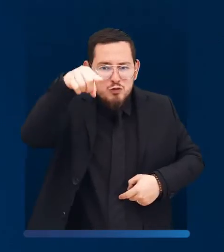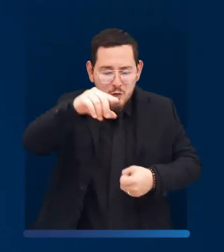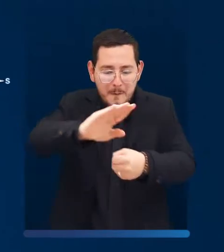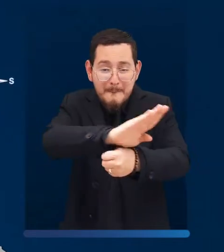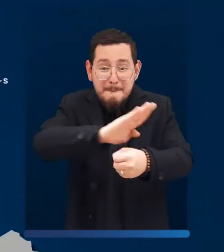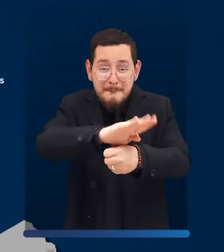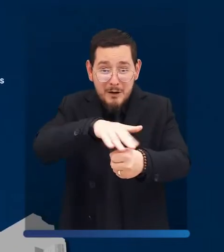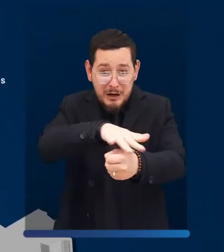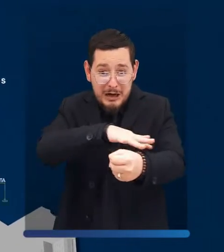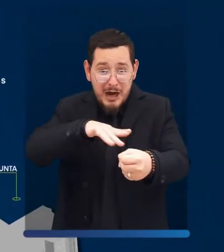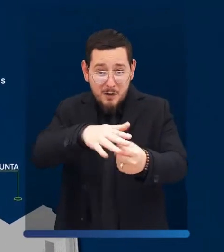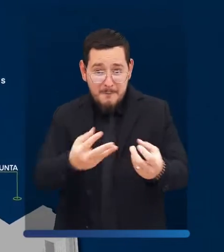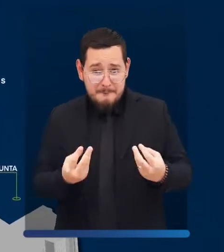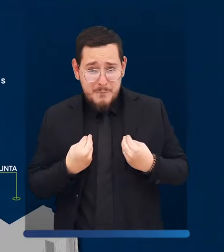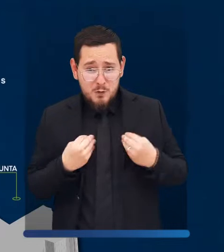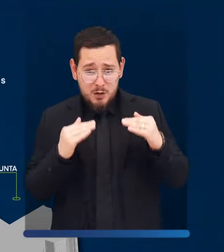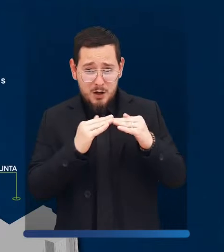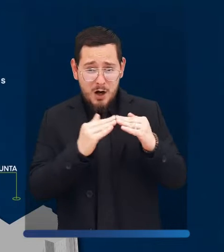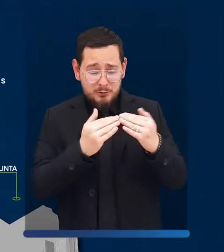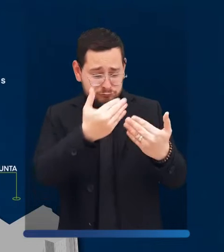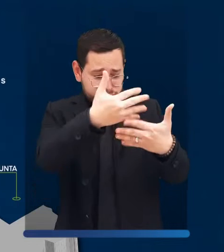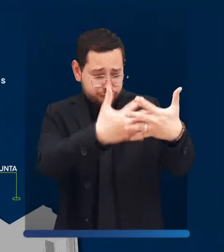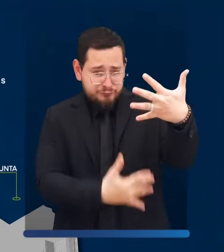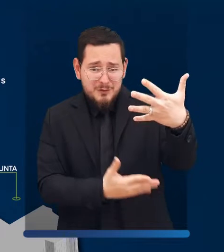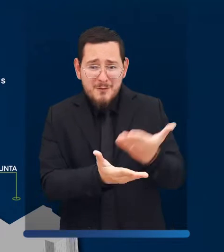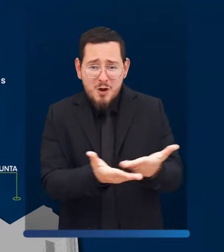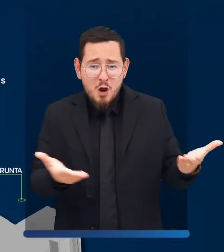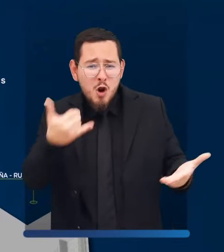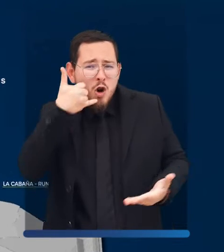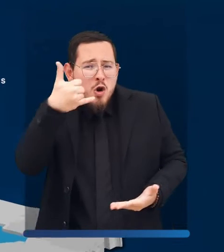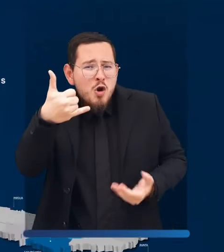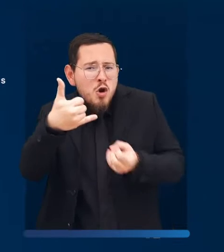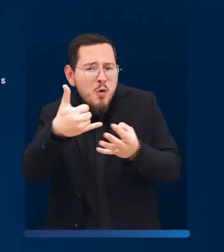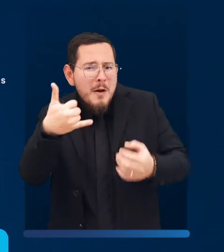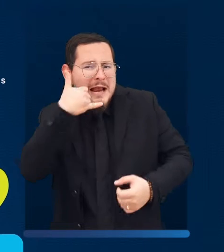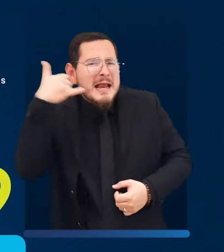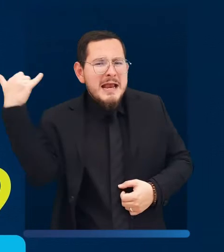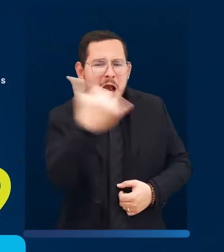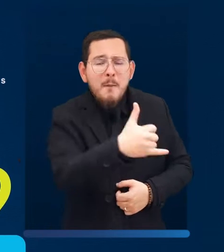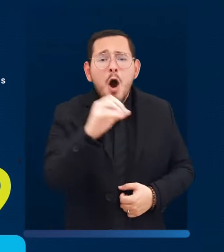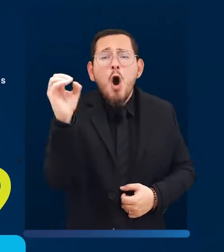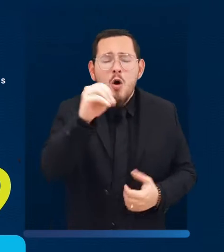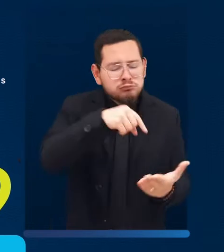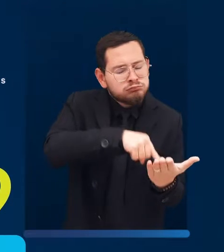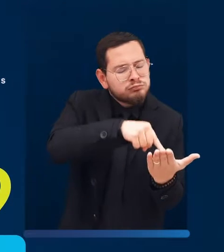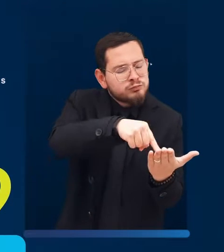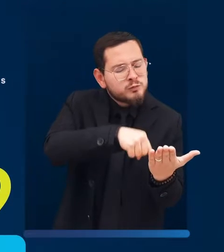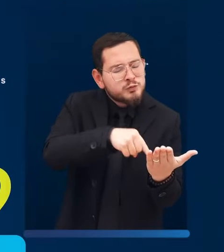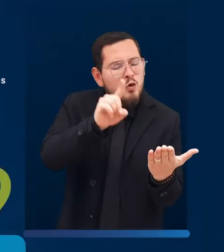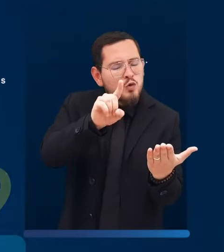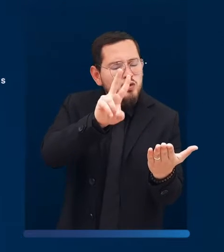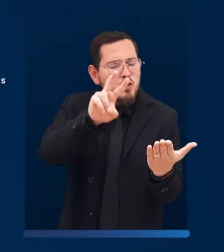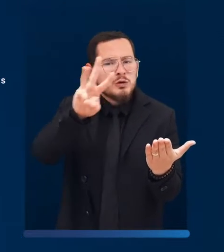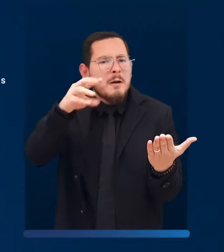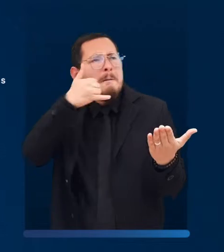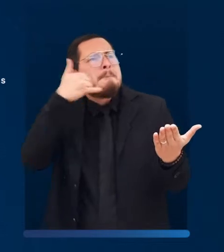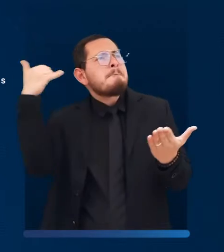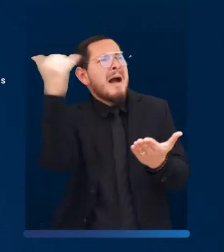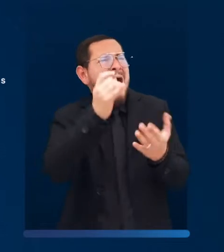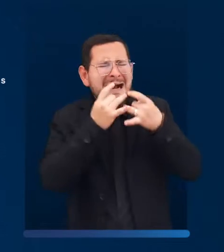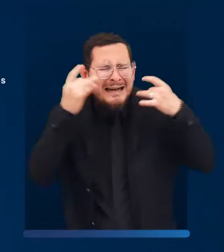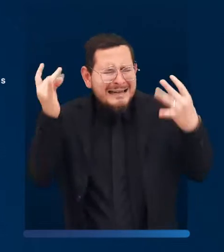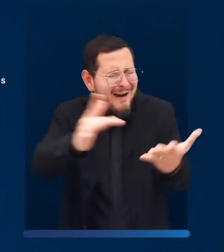Si haces parte de los siguientes barrios, puedes dirigirte al cuadrante número 9 y llamar al número que aparece en pantalla o a la línea